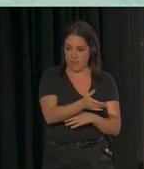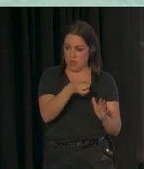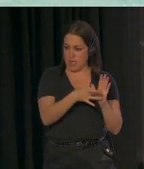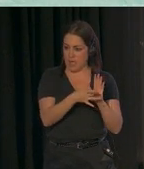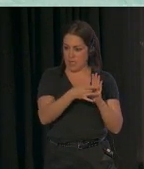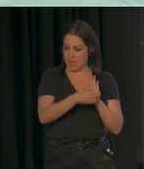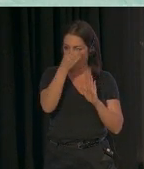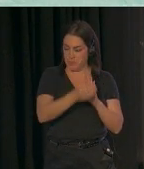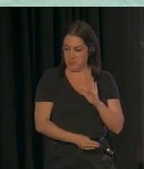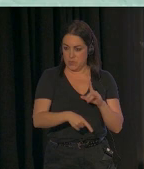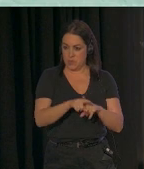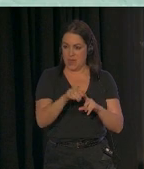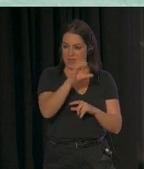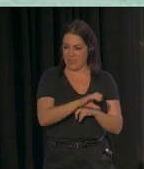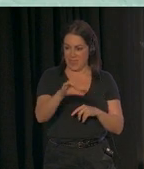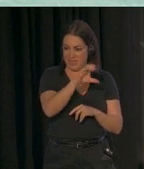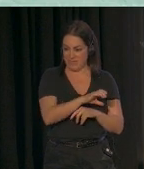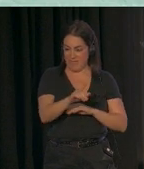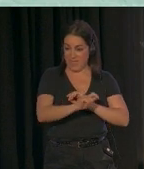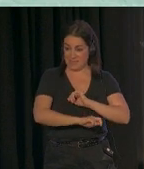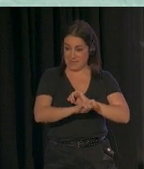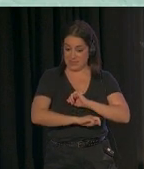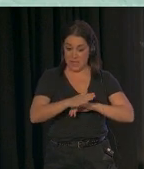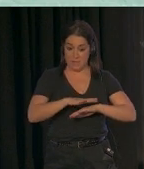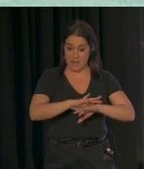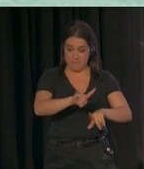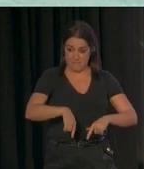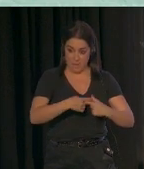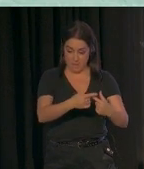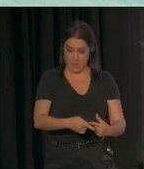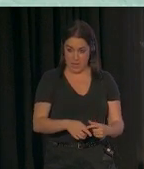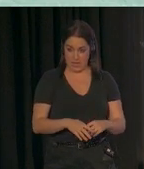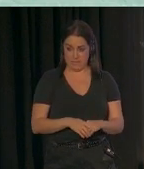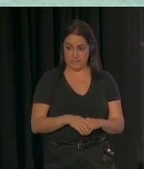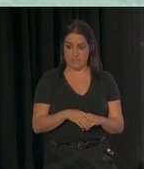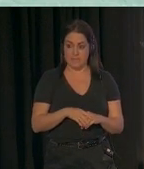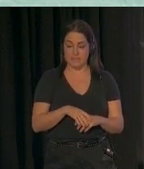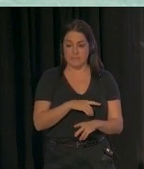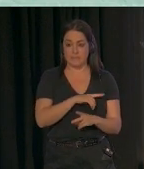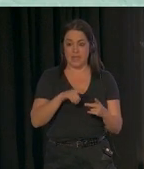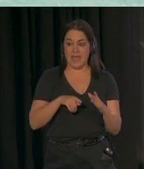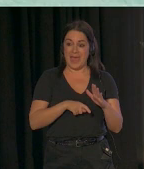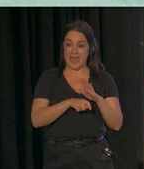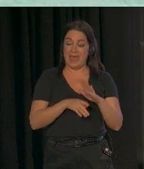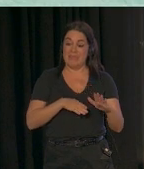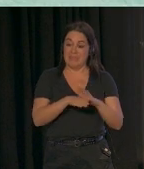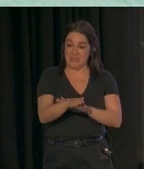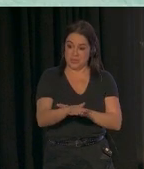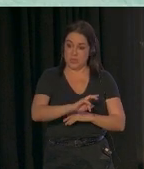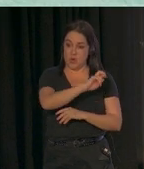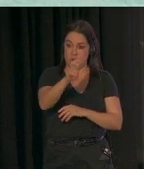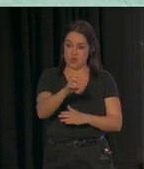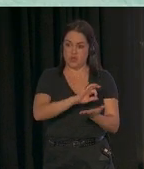basada en estrategia científica y estrategias para las familias. Da acceso a otros servicios y a otros sistemas de apoyo.